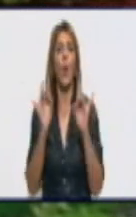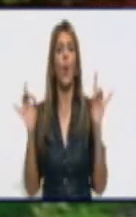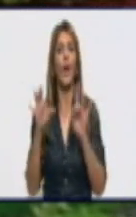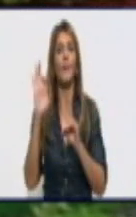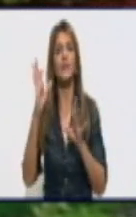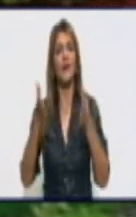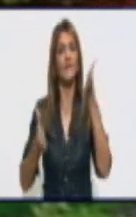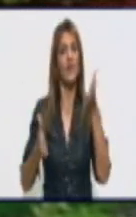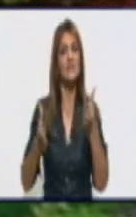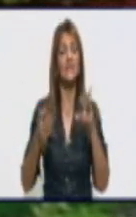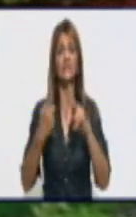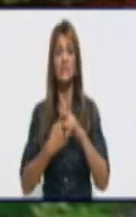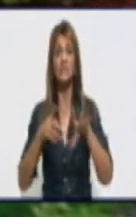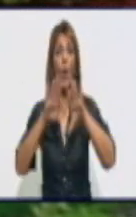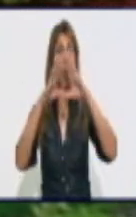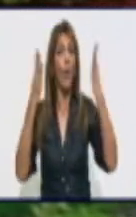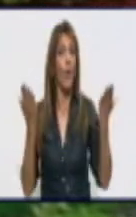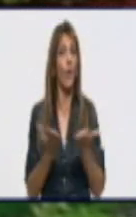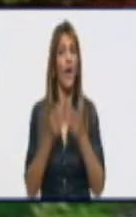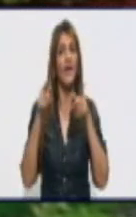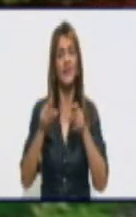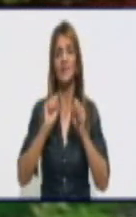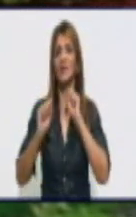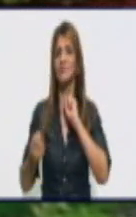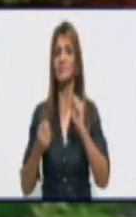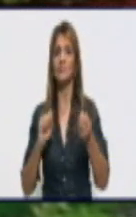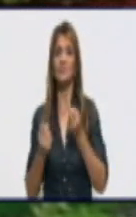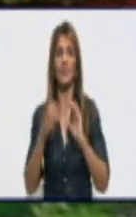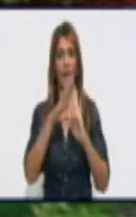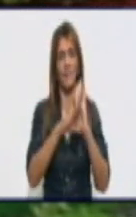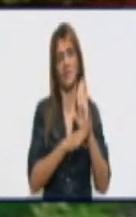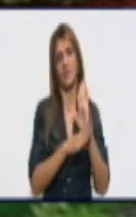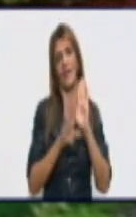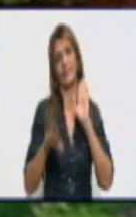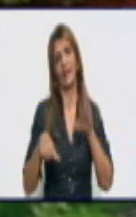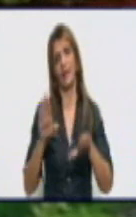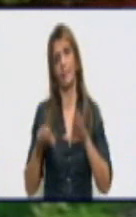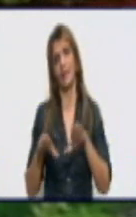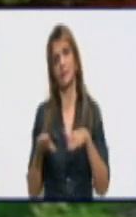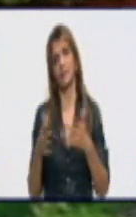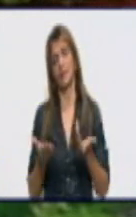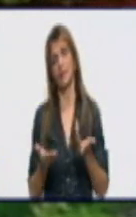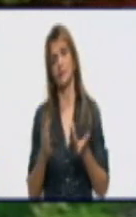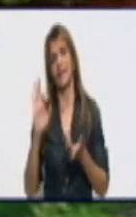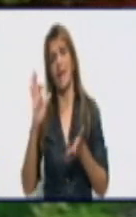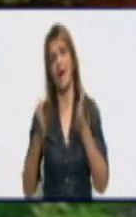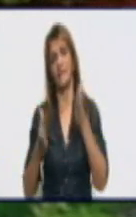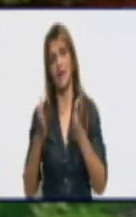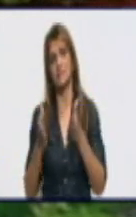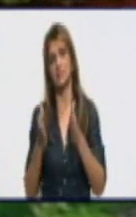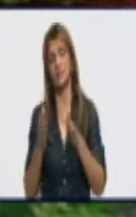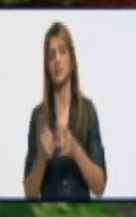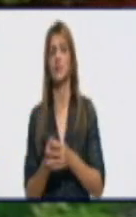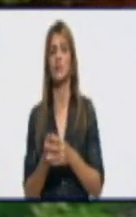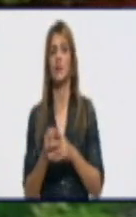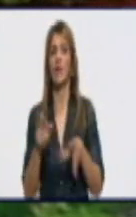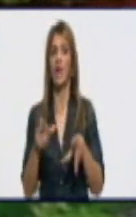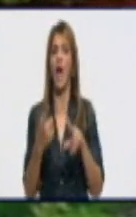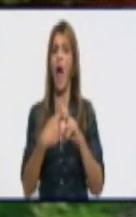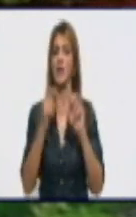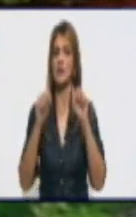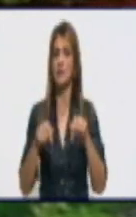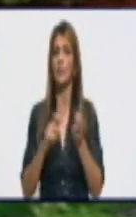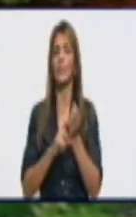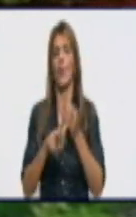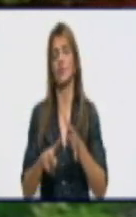todas estas actividades, todas estas limitantes que tenemos, dependen también de la fase en la que se encuentre la provincia. Vamos